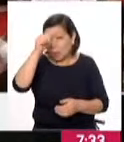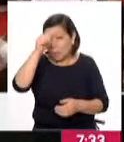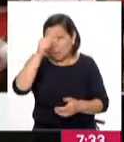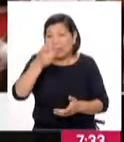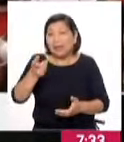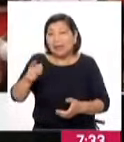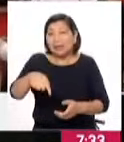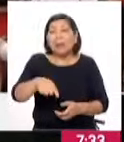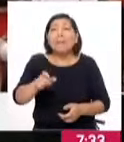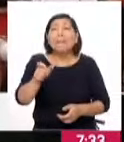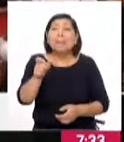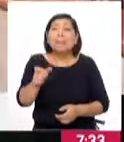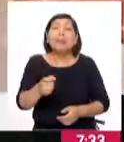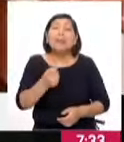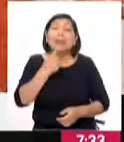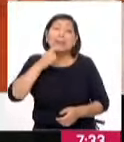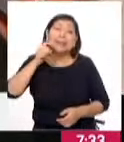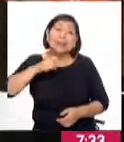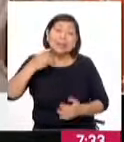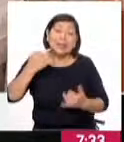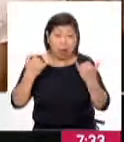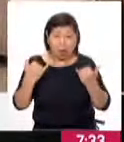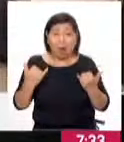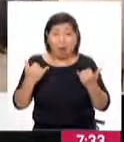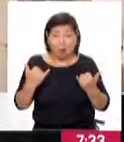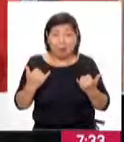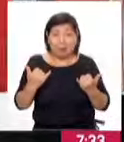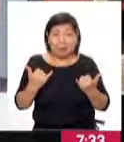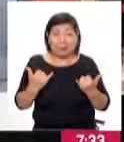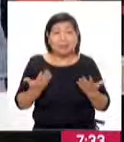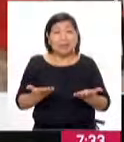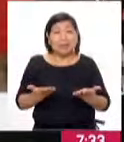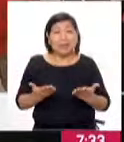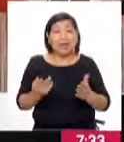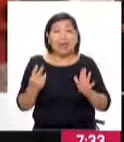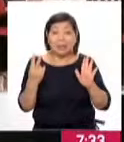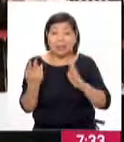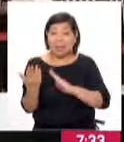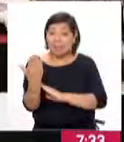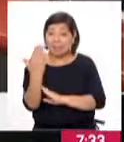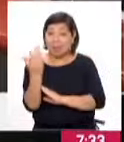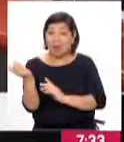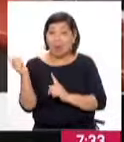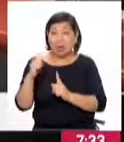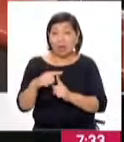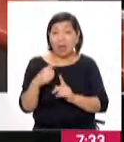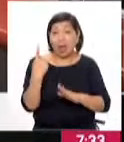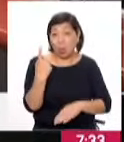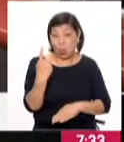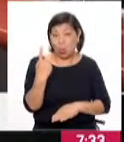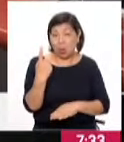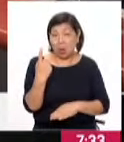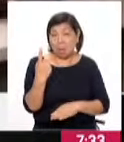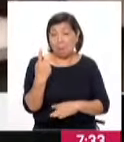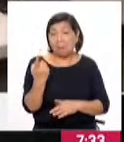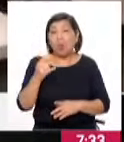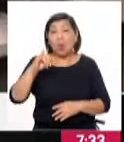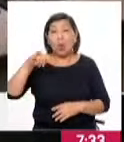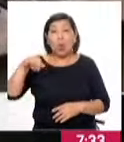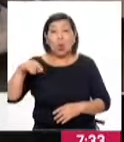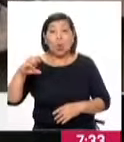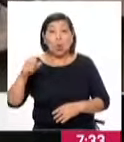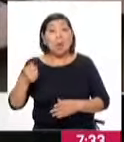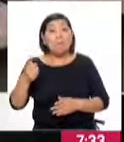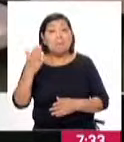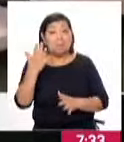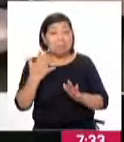de las necesidades, ¿no? Entonces, es por eso que el día de hoy estamos atendiendo desde las 7 de la mañana hasta la 1 en Juliaca con 10